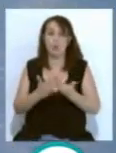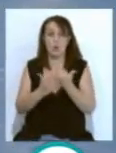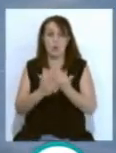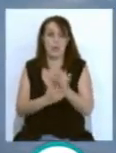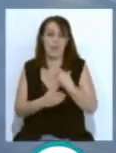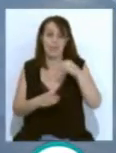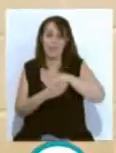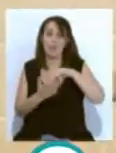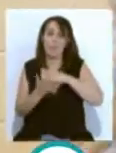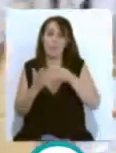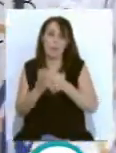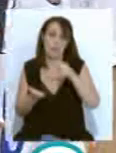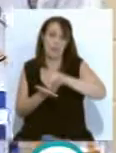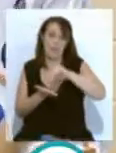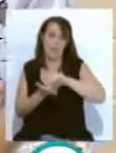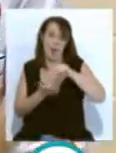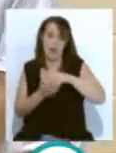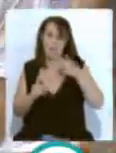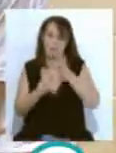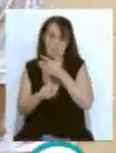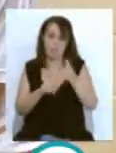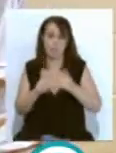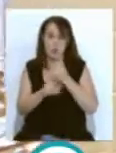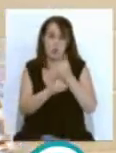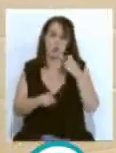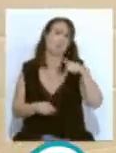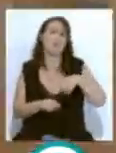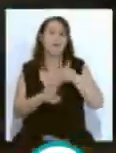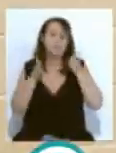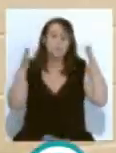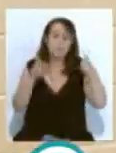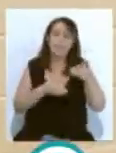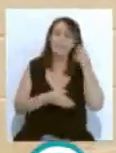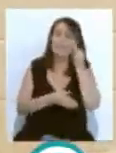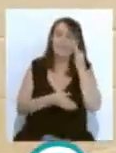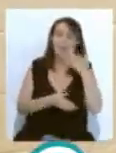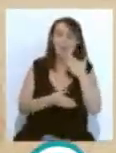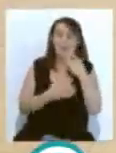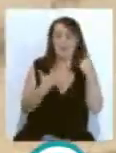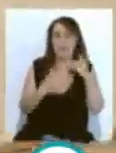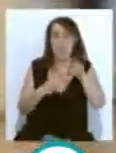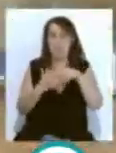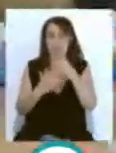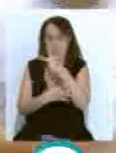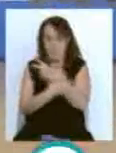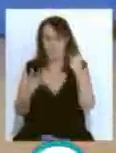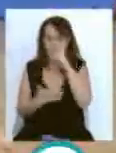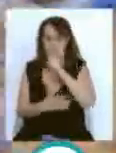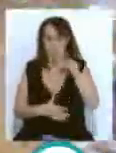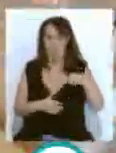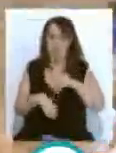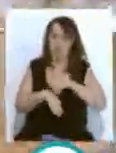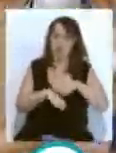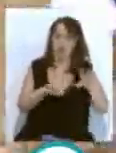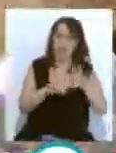plan integral municipal contra la violencia de género. Se dirigen a niñas de entre 6 y 17 años. Se celebrarán entre las 10